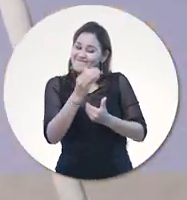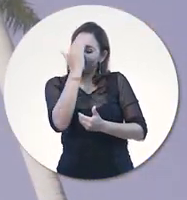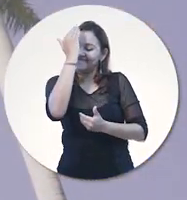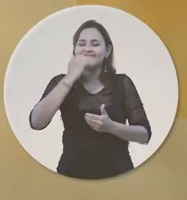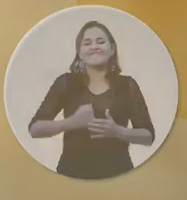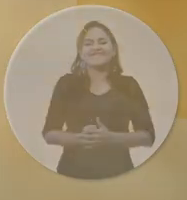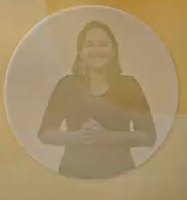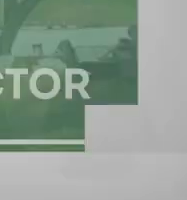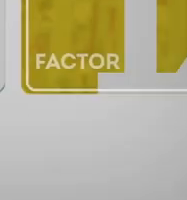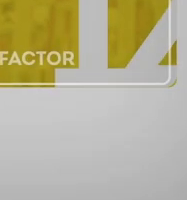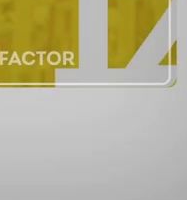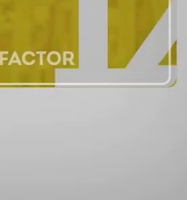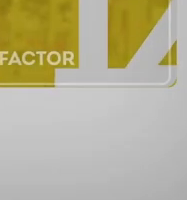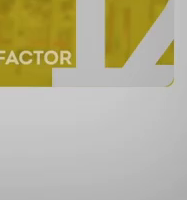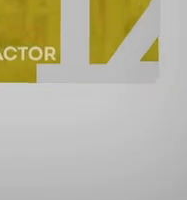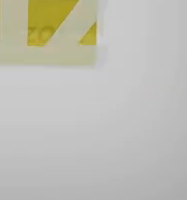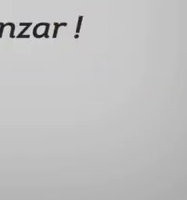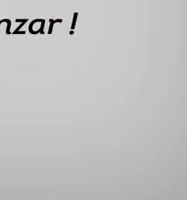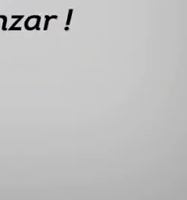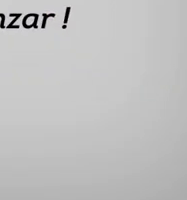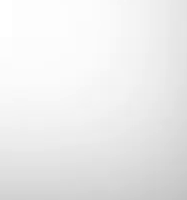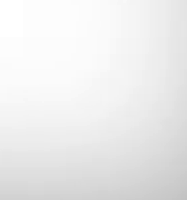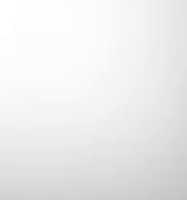de este proceso. ¡Gracias! ¡Gracias!